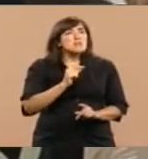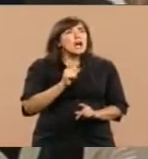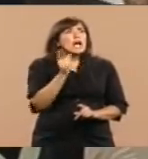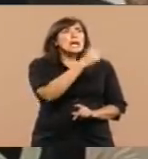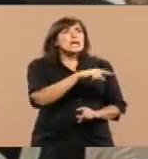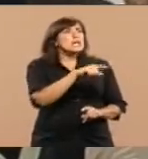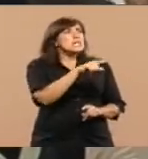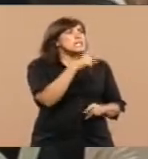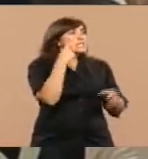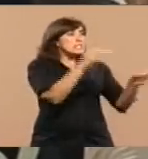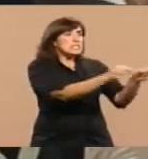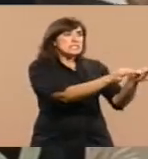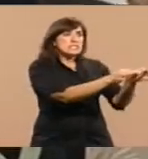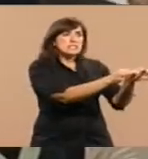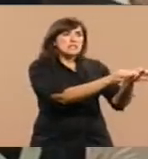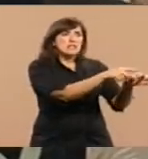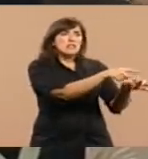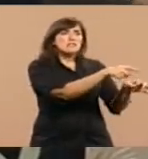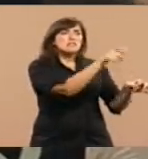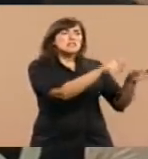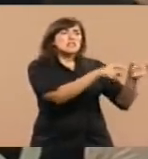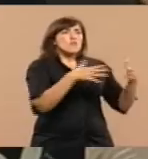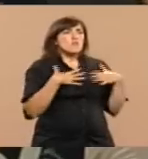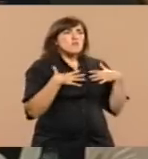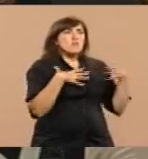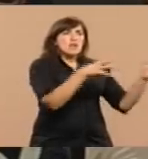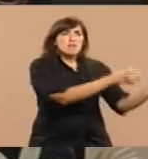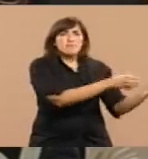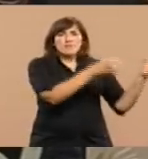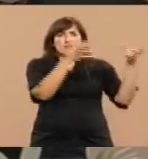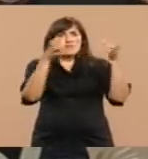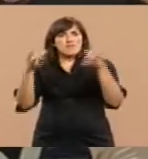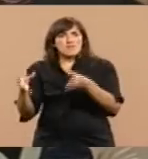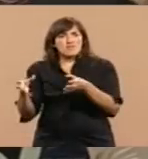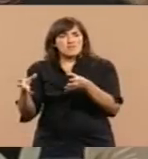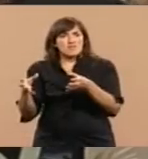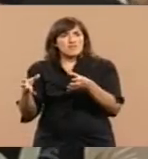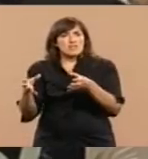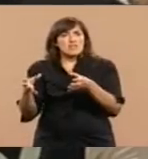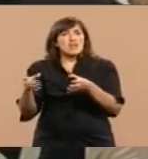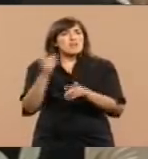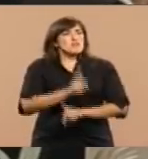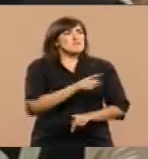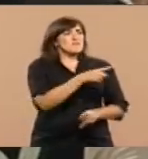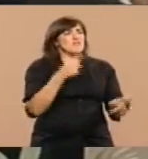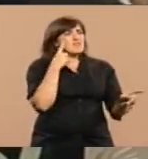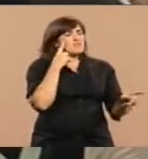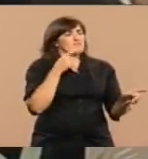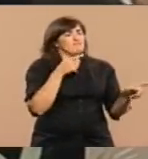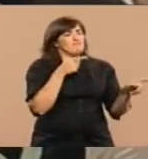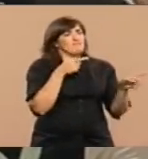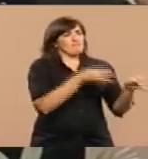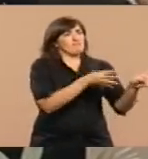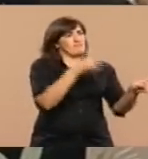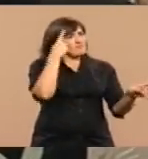escondidos de las islas a los que habían ido a combatir. Nosotros aquí